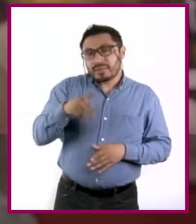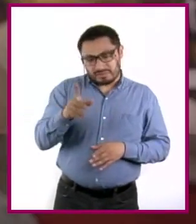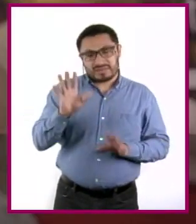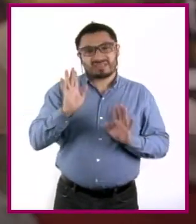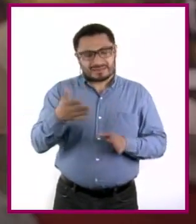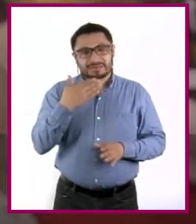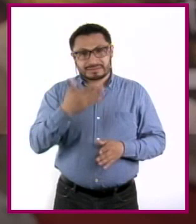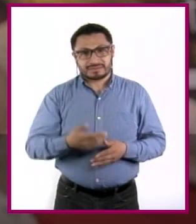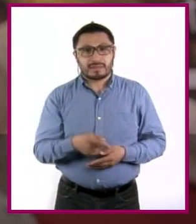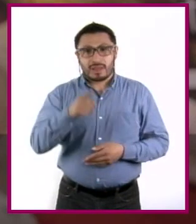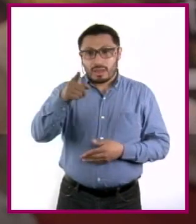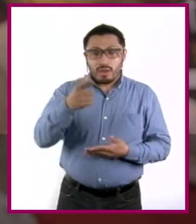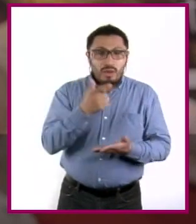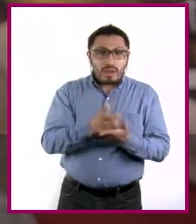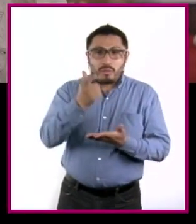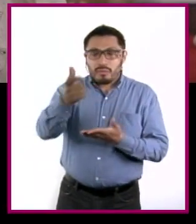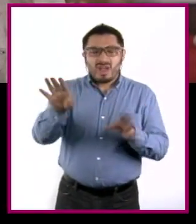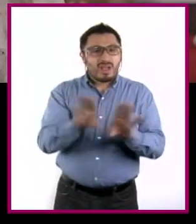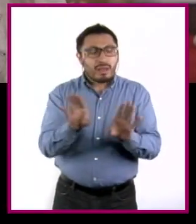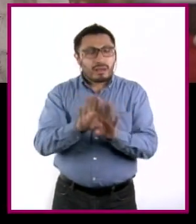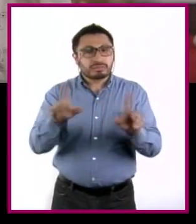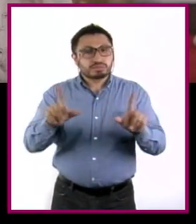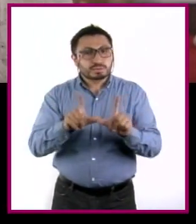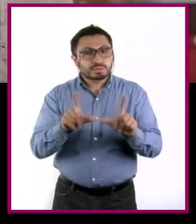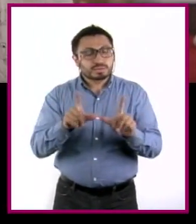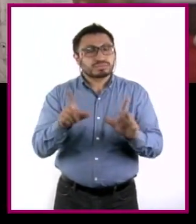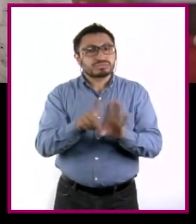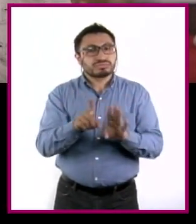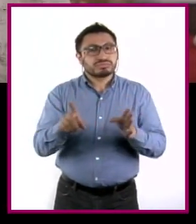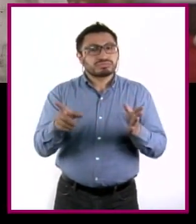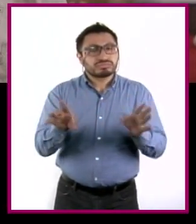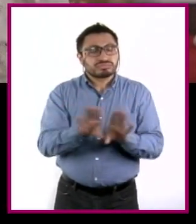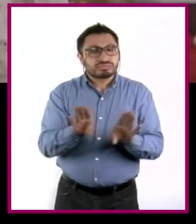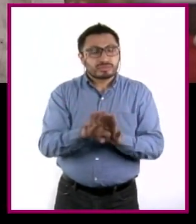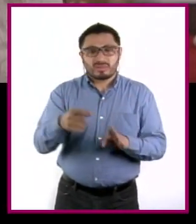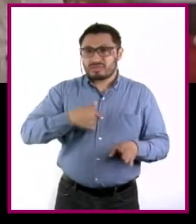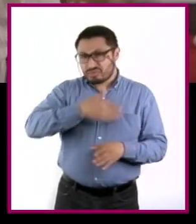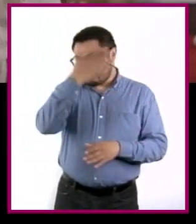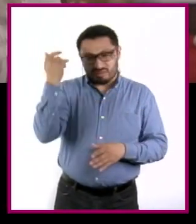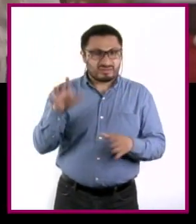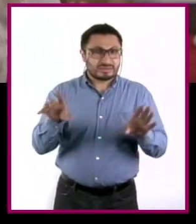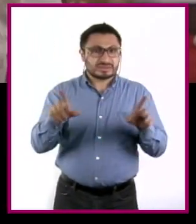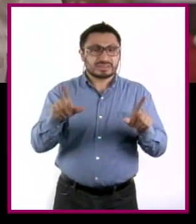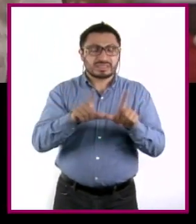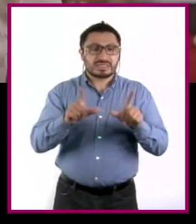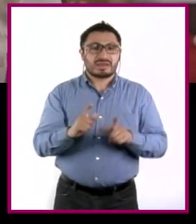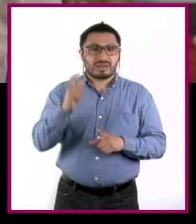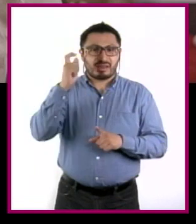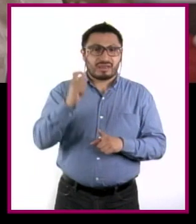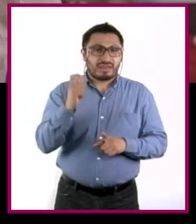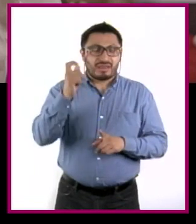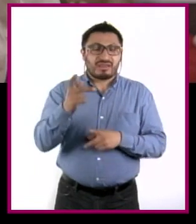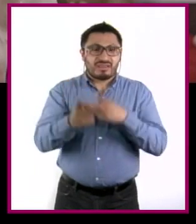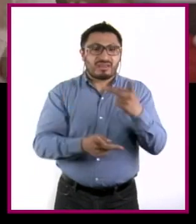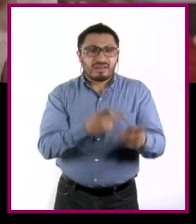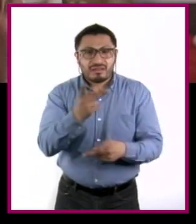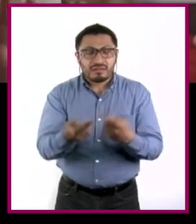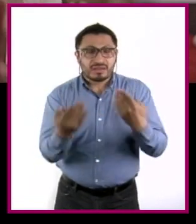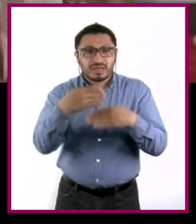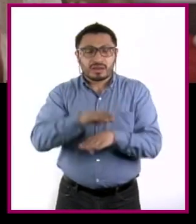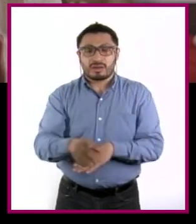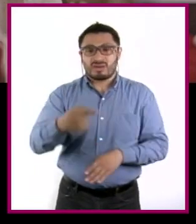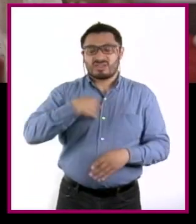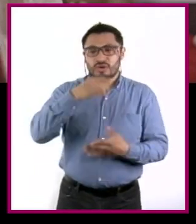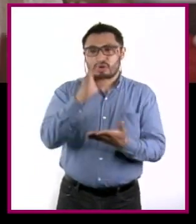¿Y luego cómo vas a pagar tu tarjeta? Yo no sé mucho de tarjetas de crédito porque solo administro lo que me dan mis papás para gastar, pero